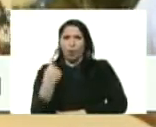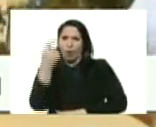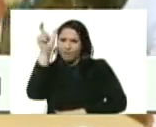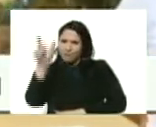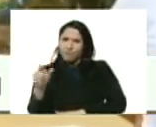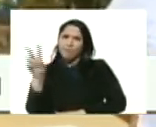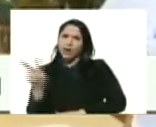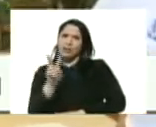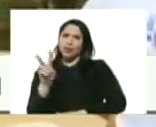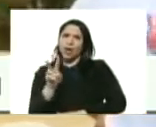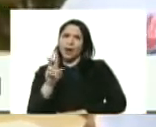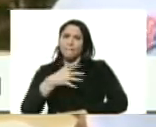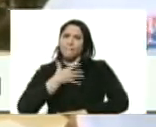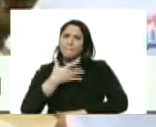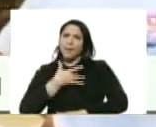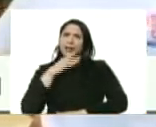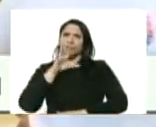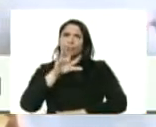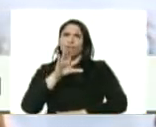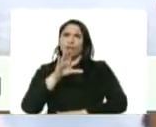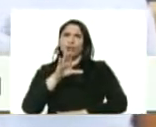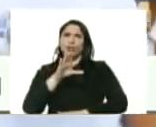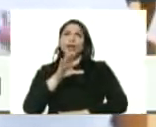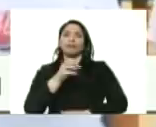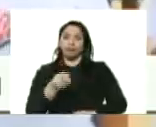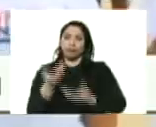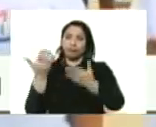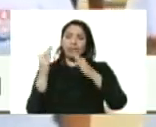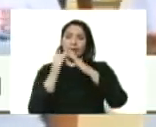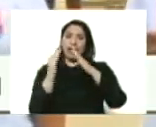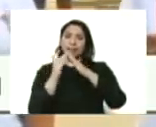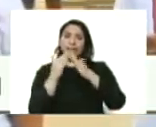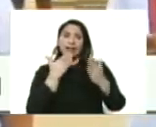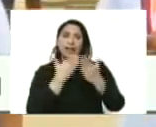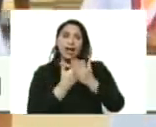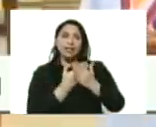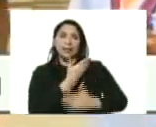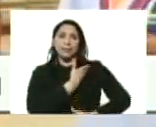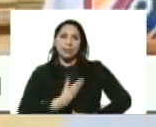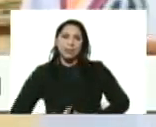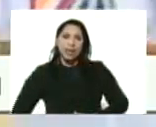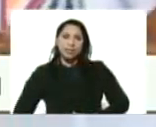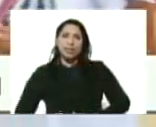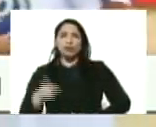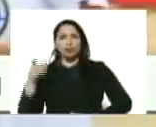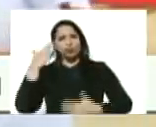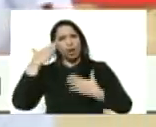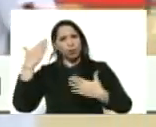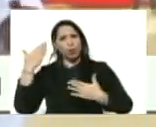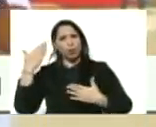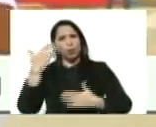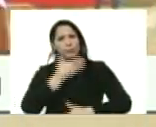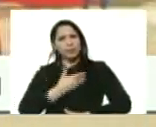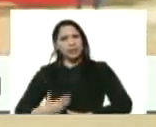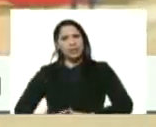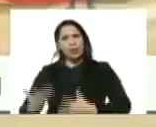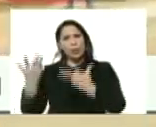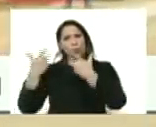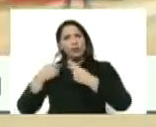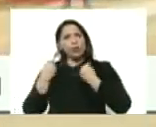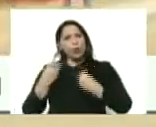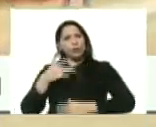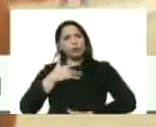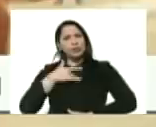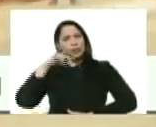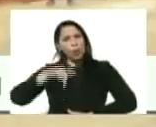patriota que hoy recibe su hogar de su parte presidente Nicolás Maduro y queremos Yusmari tu saludo para el presidente y que nos cuentes cómo te sientes